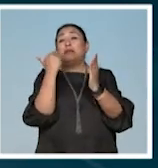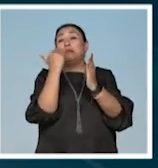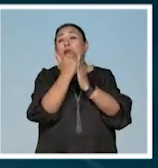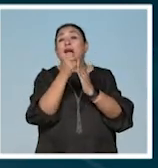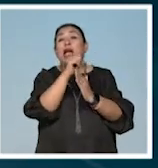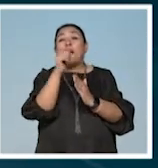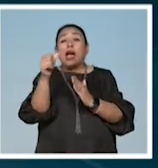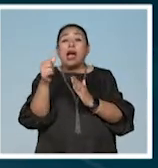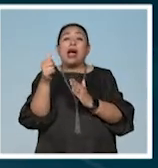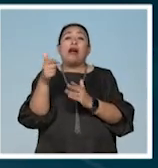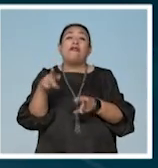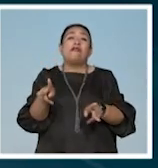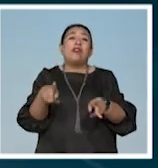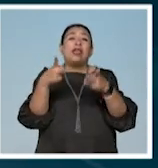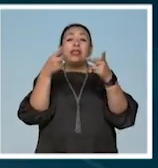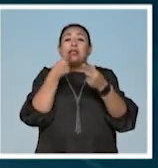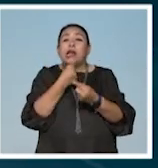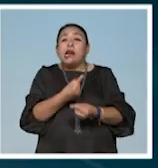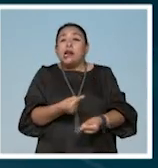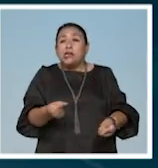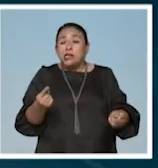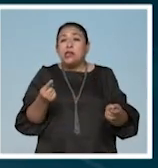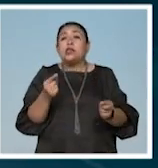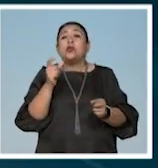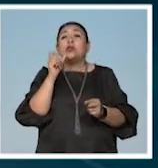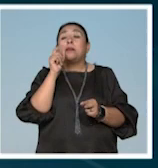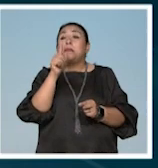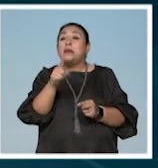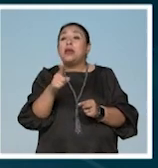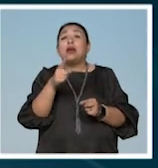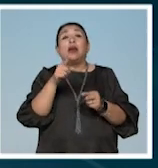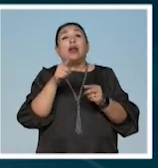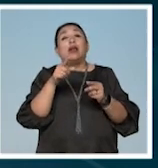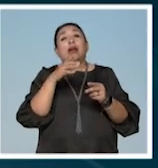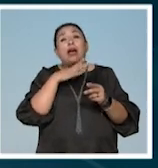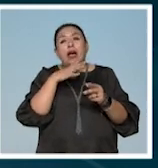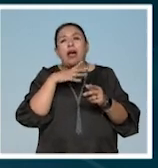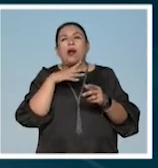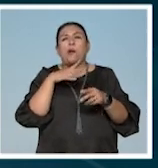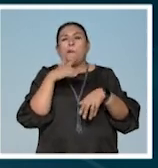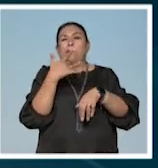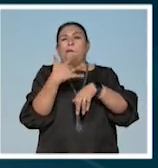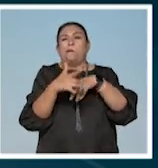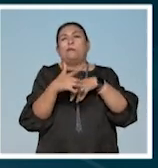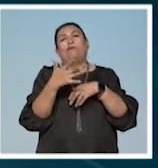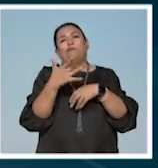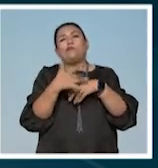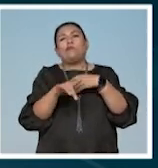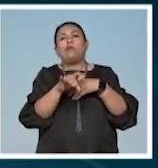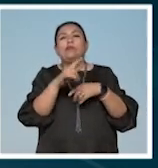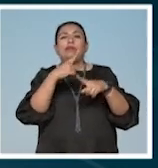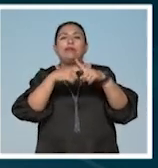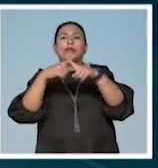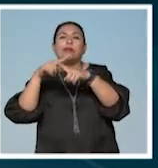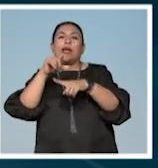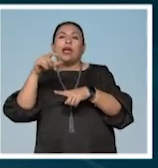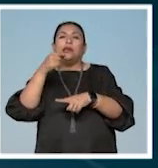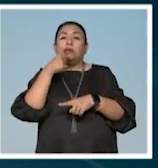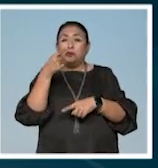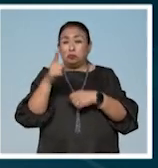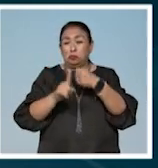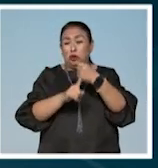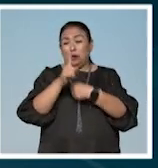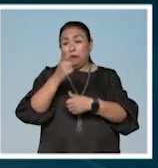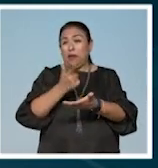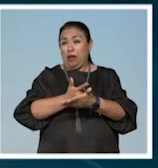explotación y trata de menores de edad, así como en la creación y distribución de pornografía infantil. Una situación alarmante